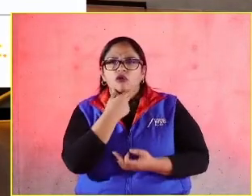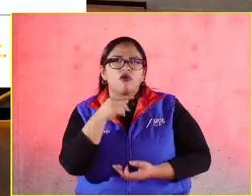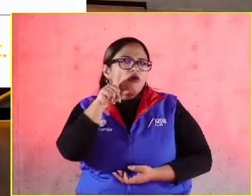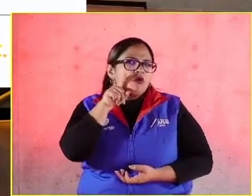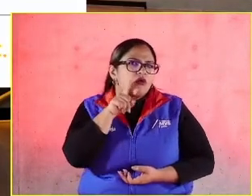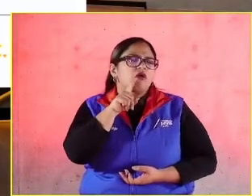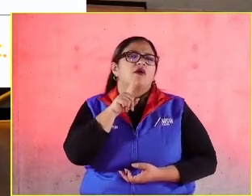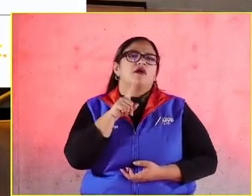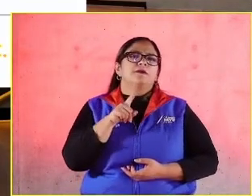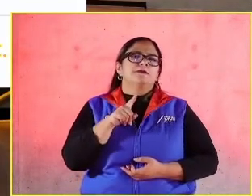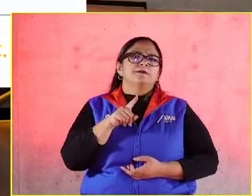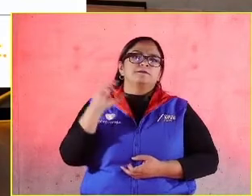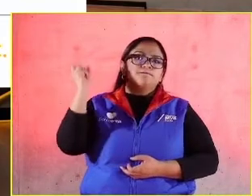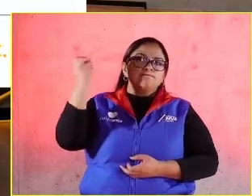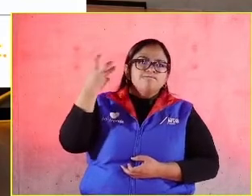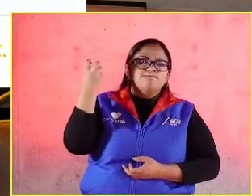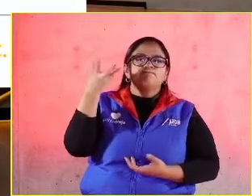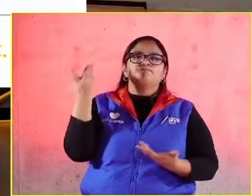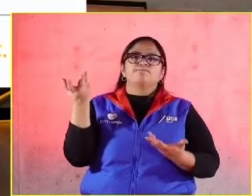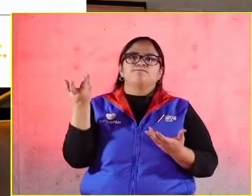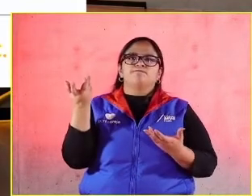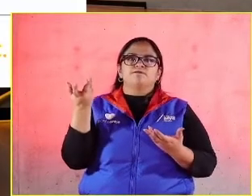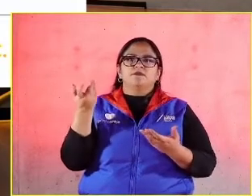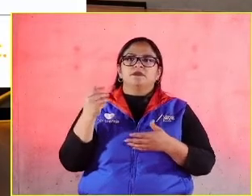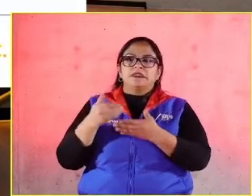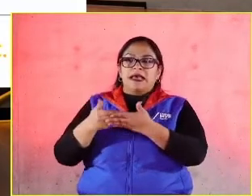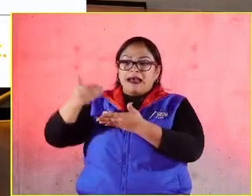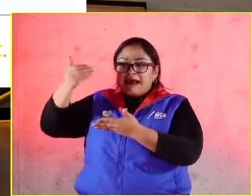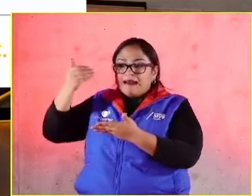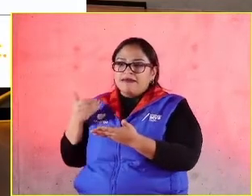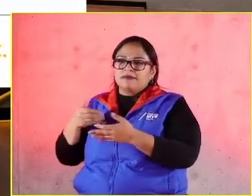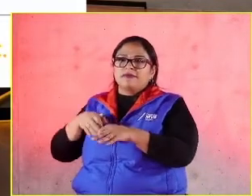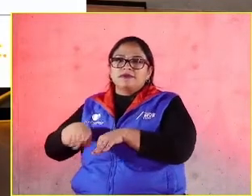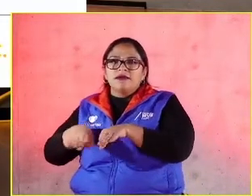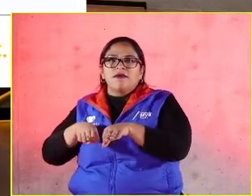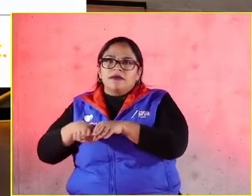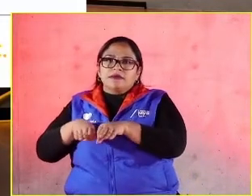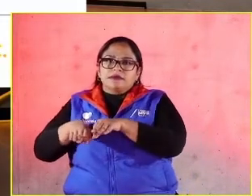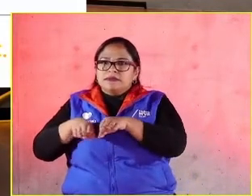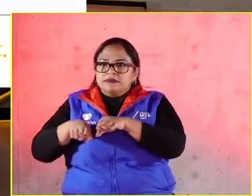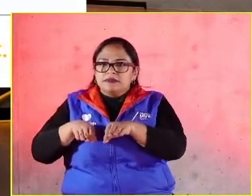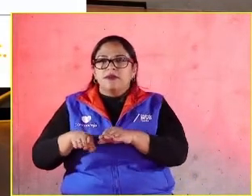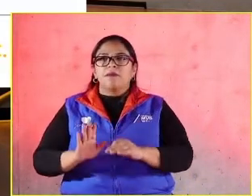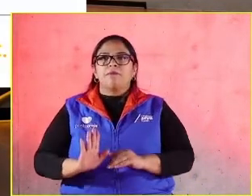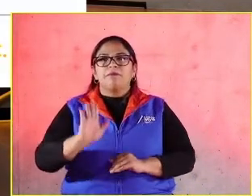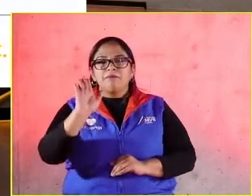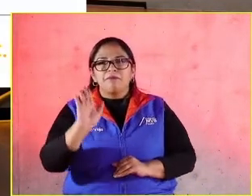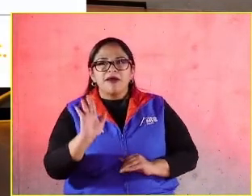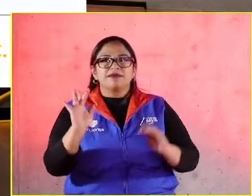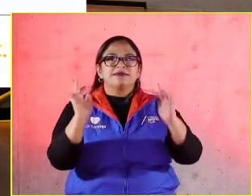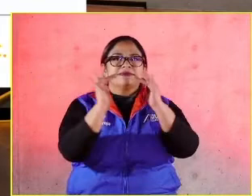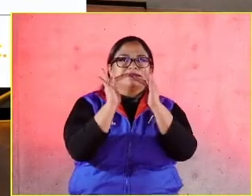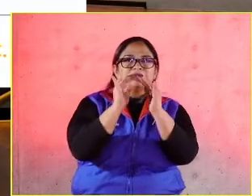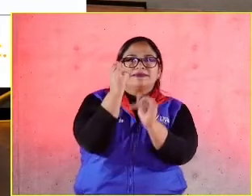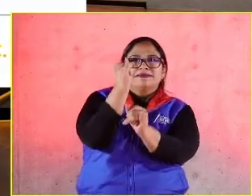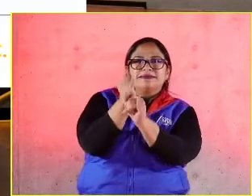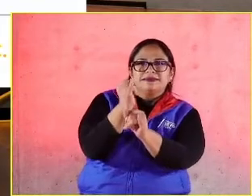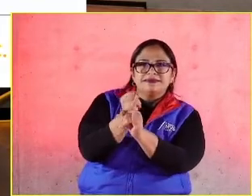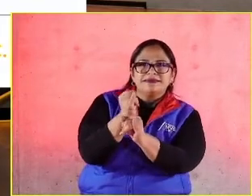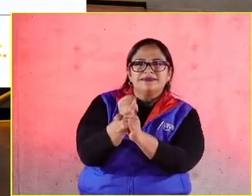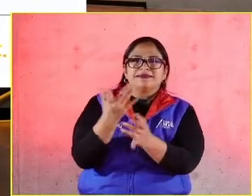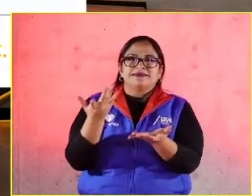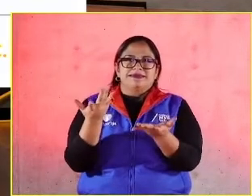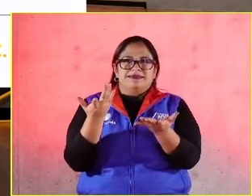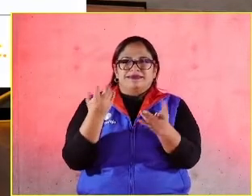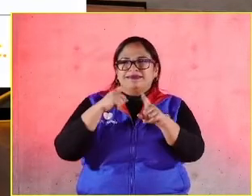posible este foro, a todo el trabajo que hay detrás de esto. Pareciera que el hacerlo virtual y no movernos